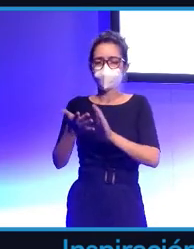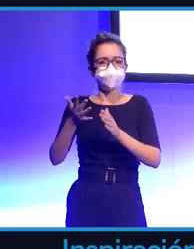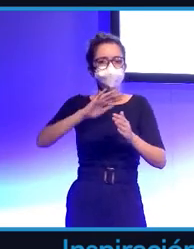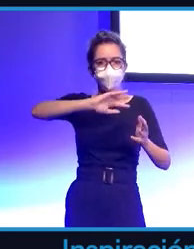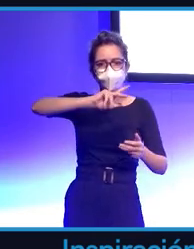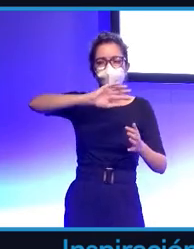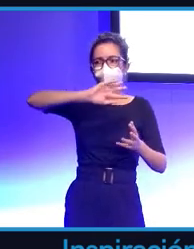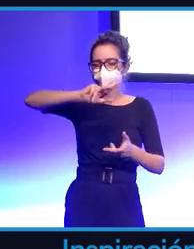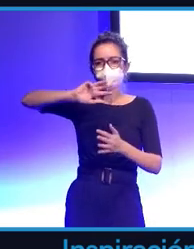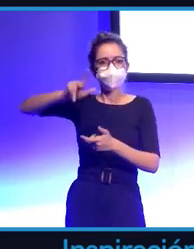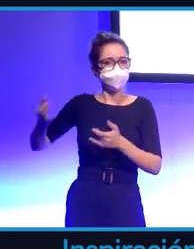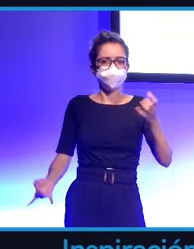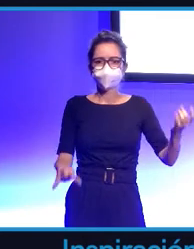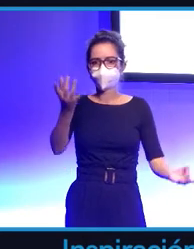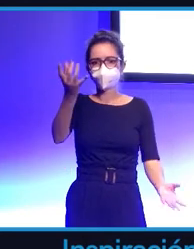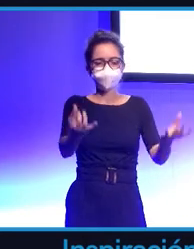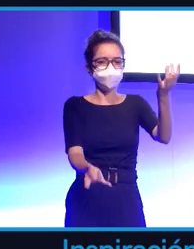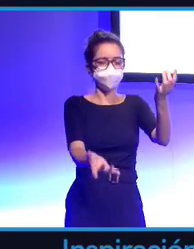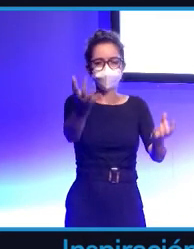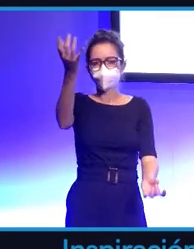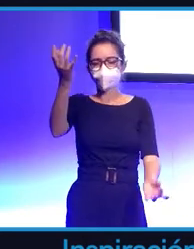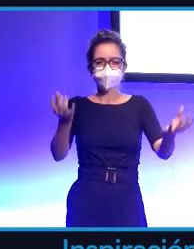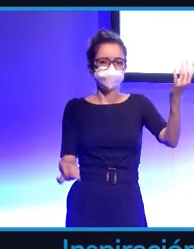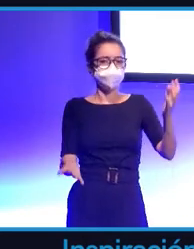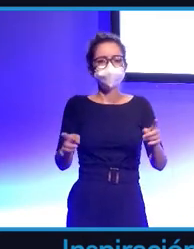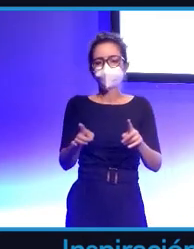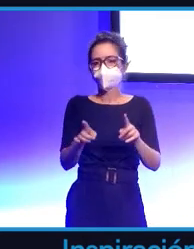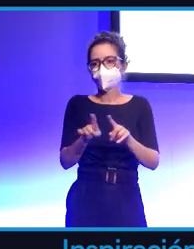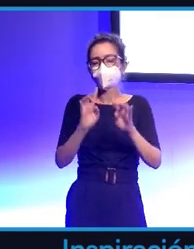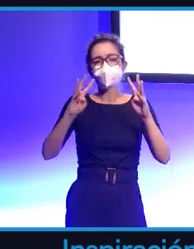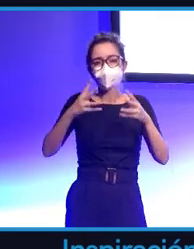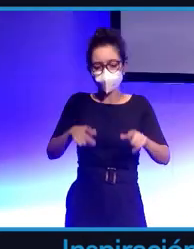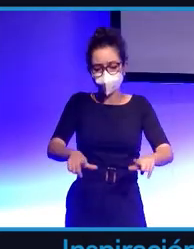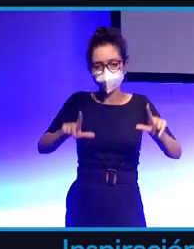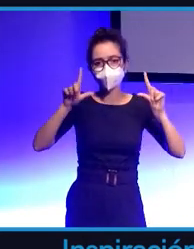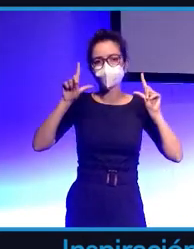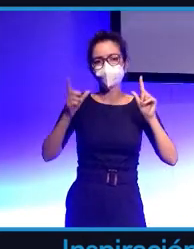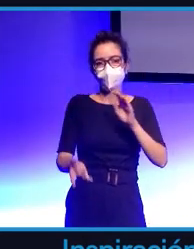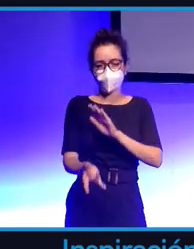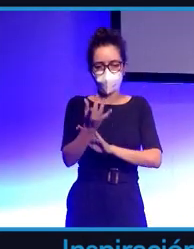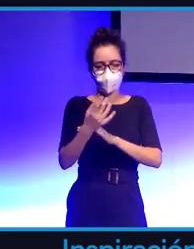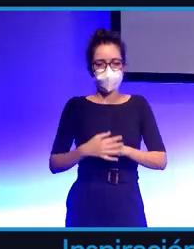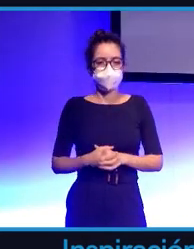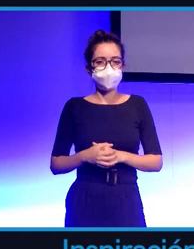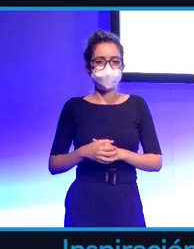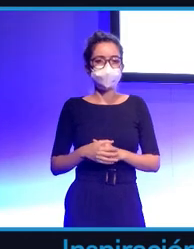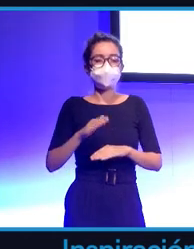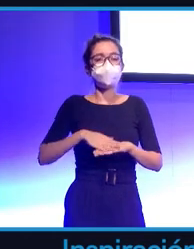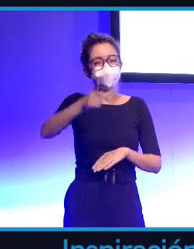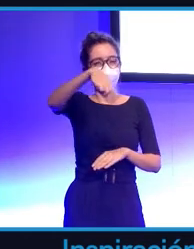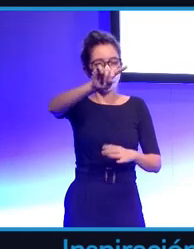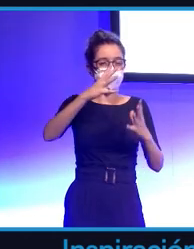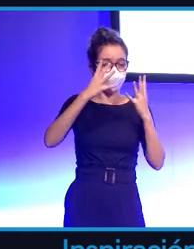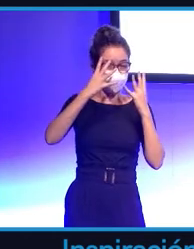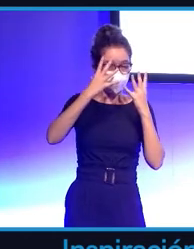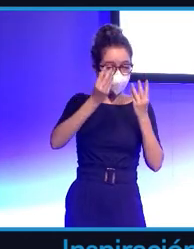de gente que va a construir ya esta nueva realidad. Para entender un poco qué ha pasado, tenemos